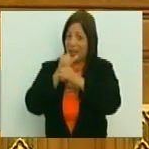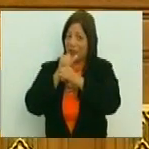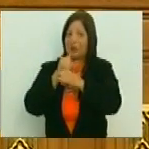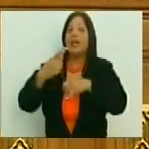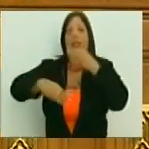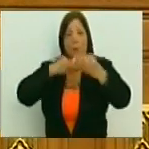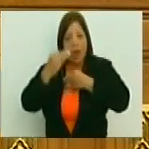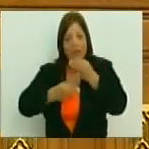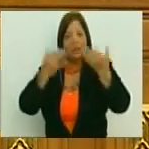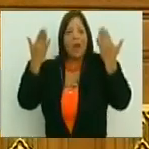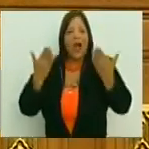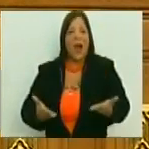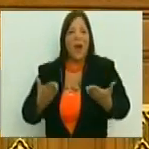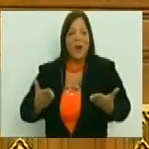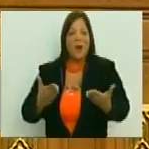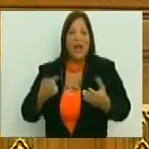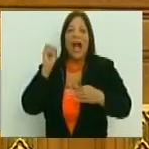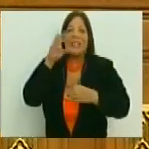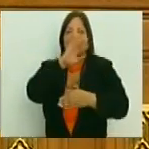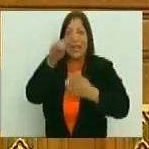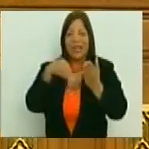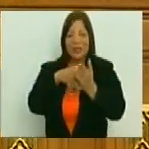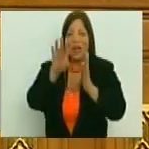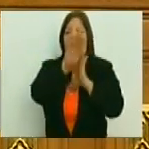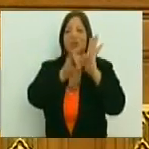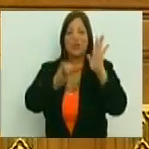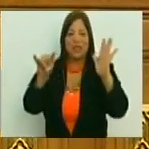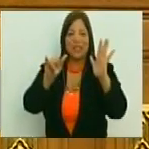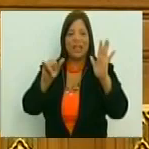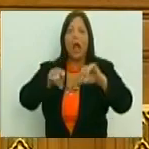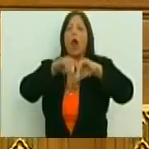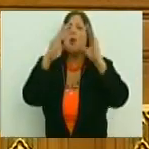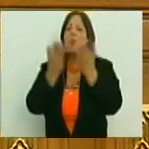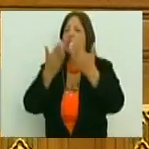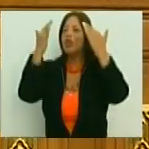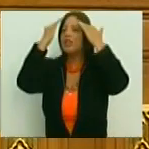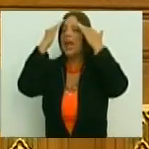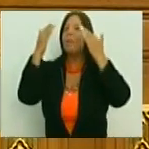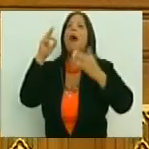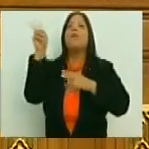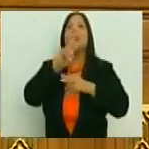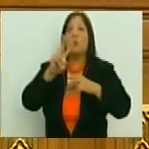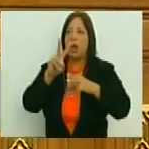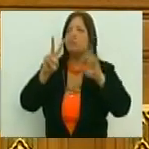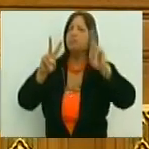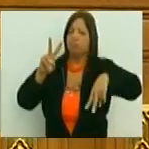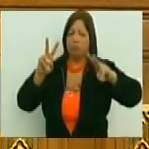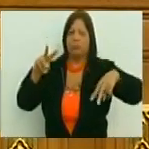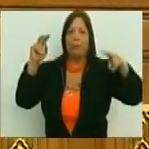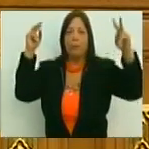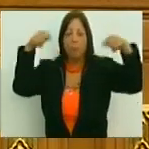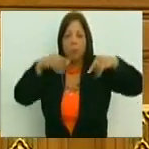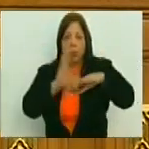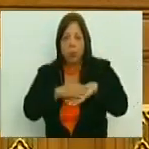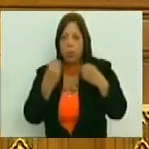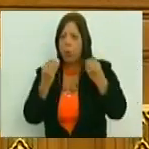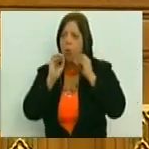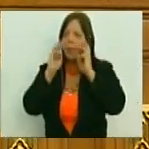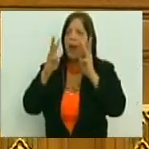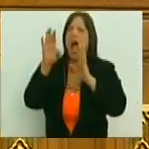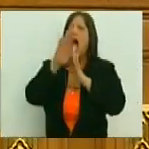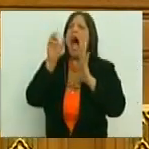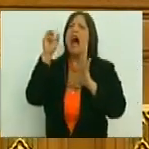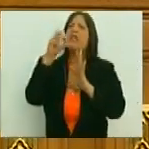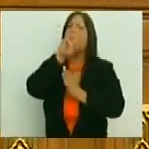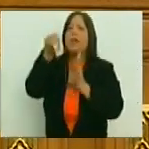que es lo que estamos haciendo hoy, con esta asamblea nacional constituyente, que el mundo entero hable de Venezuela, que se pregunte el mundo entero que es una asamblea